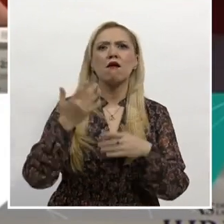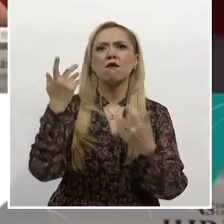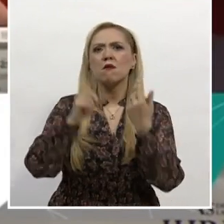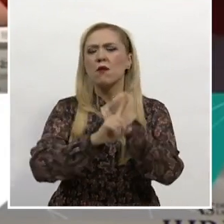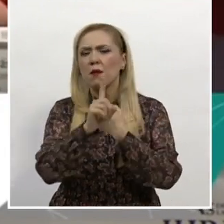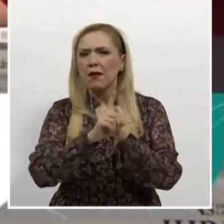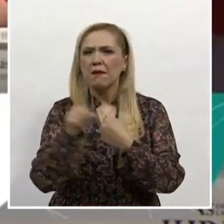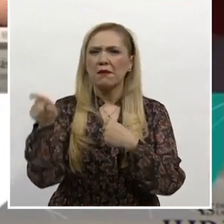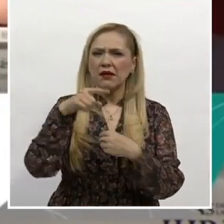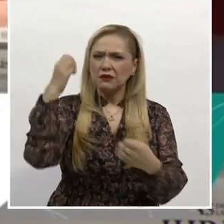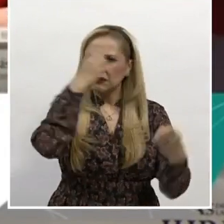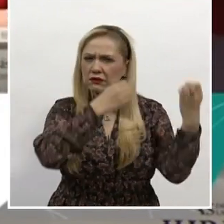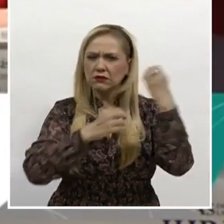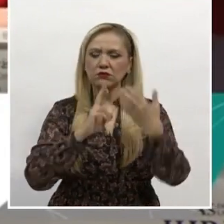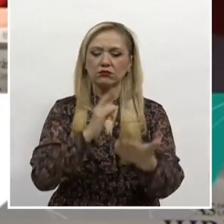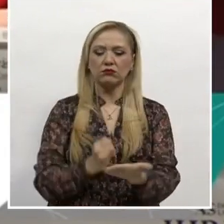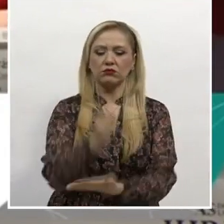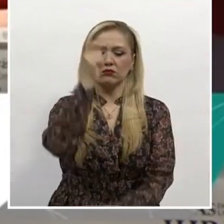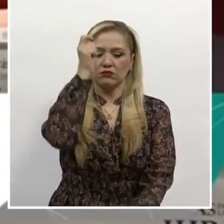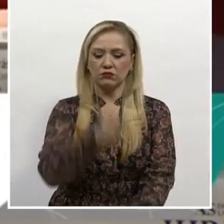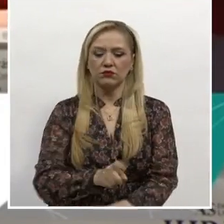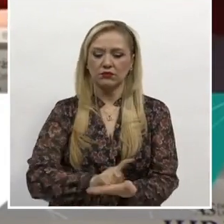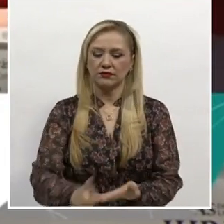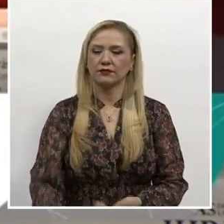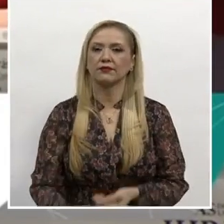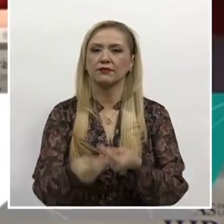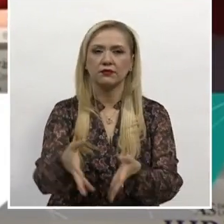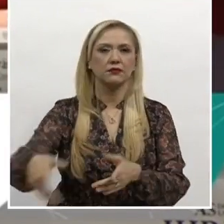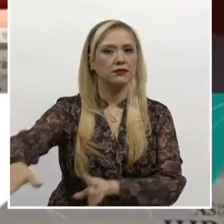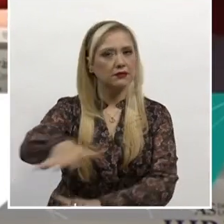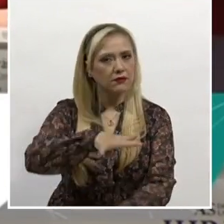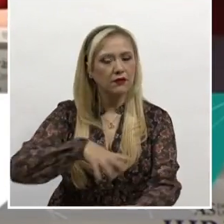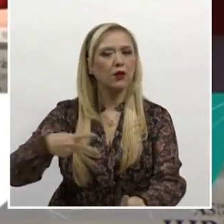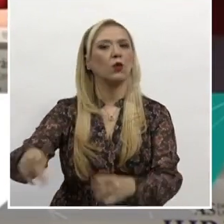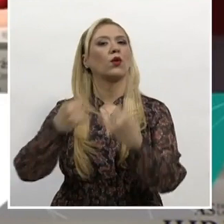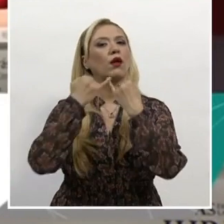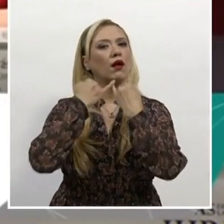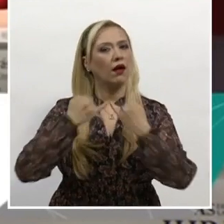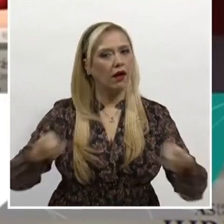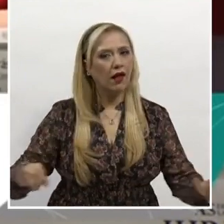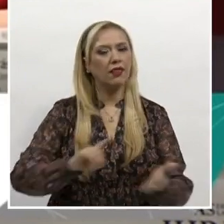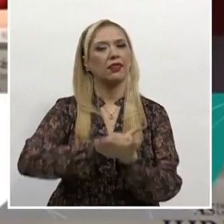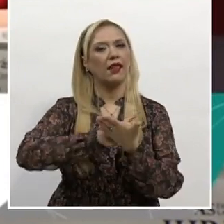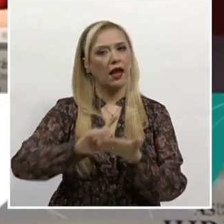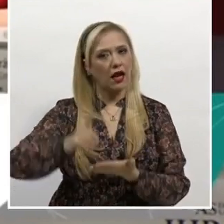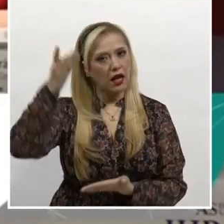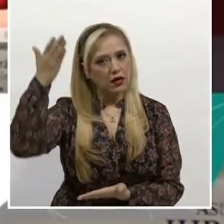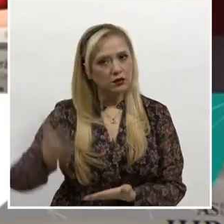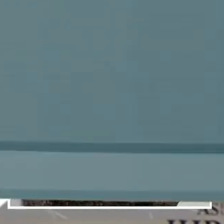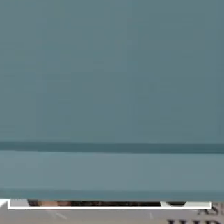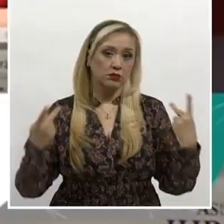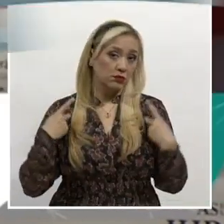jurisprudenciales para este sector de la población como su autonomía progresiva y sus derechos civiles.